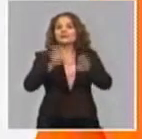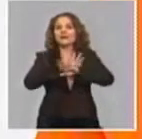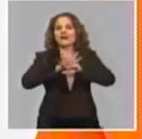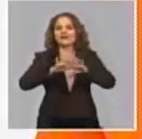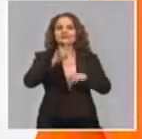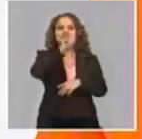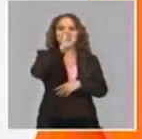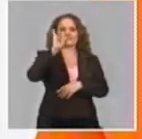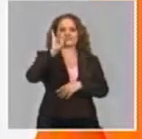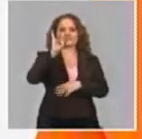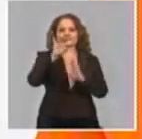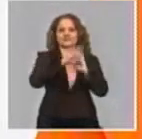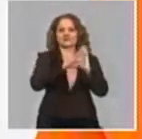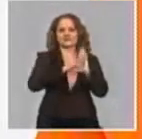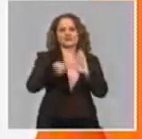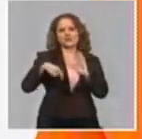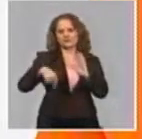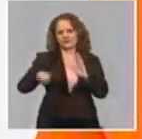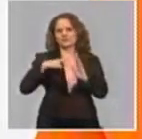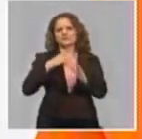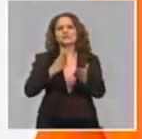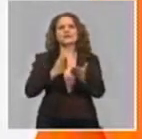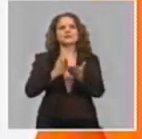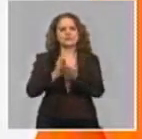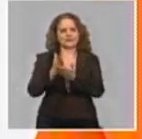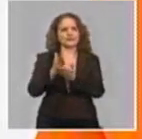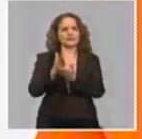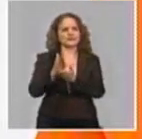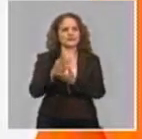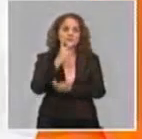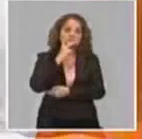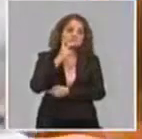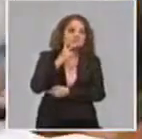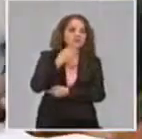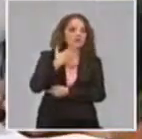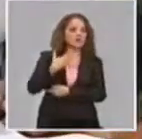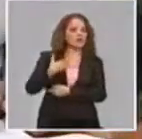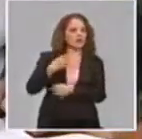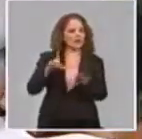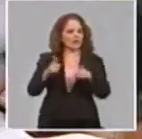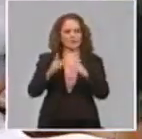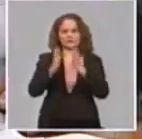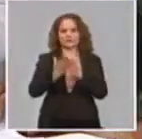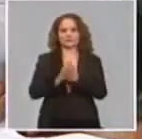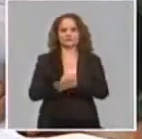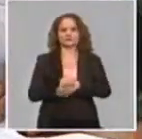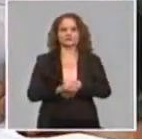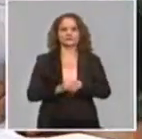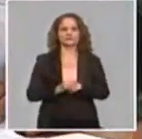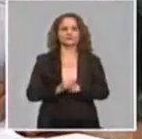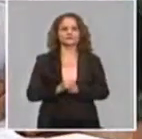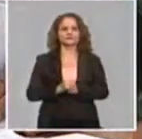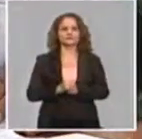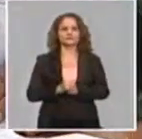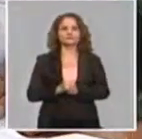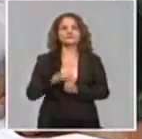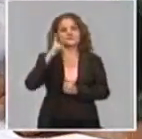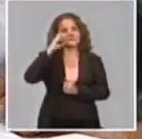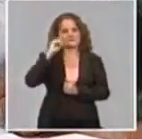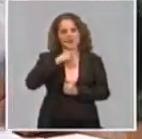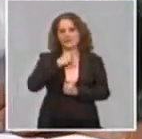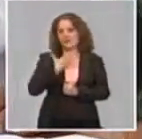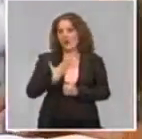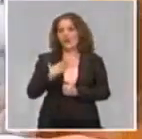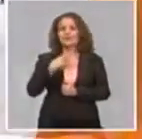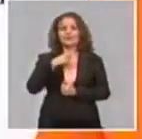esas las mantendríamos y le daríamos seguimiento. Como expliqué, bueno, sería la higiene del personal, la